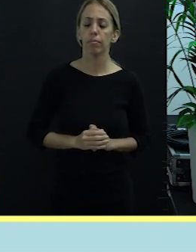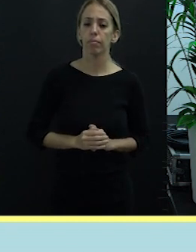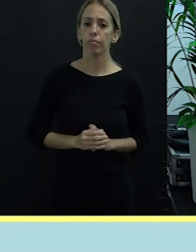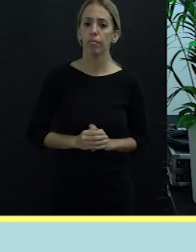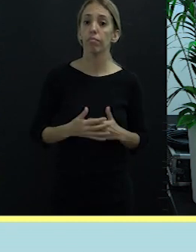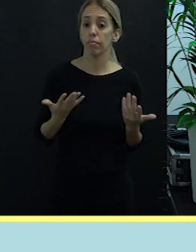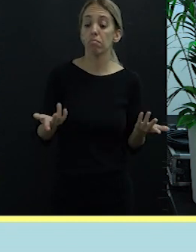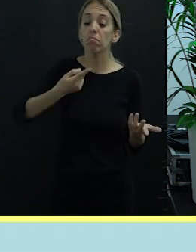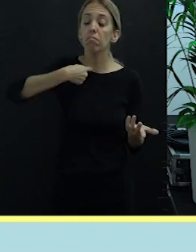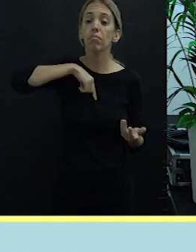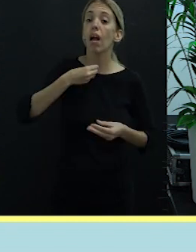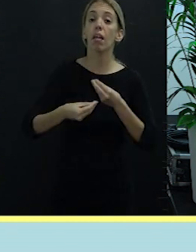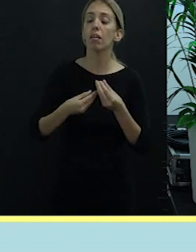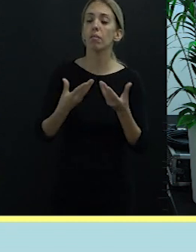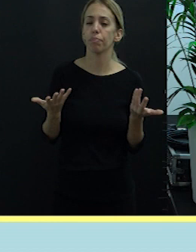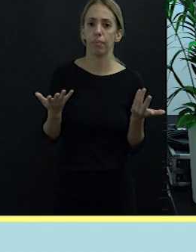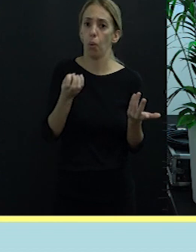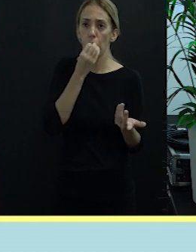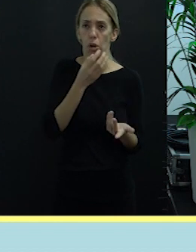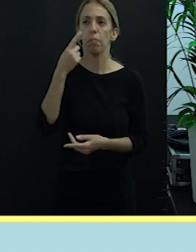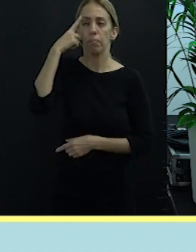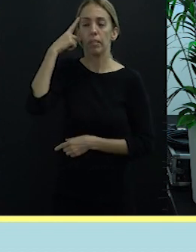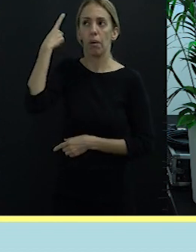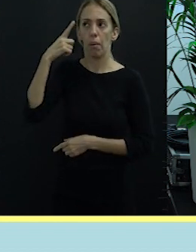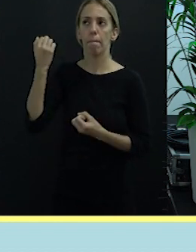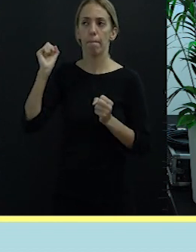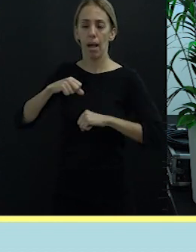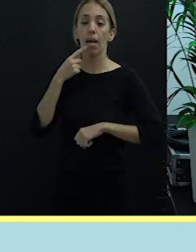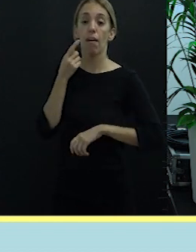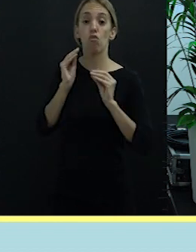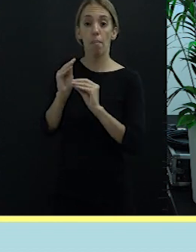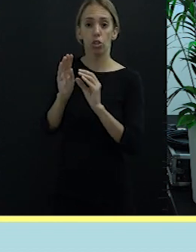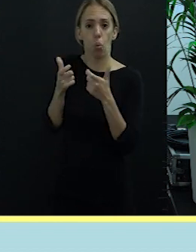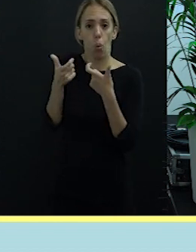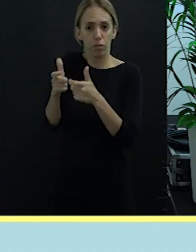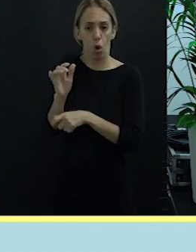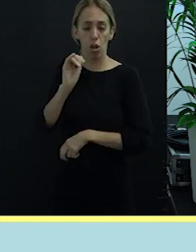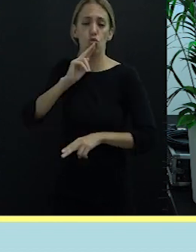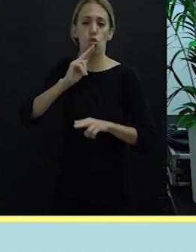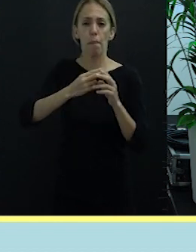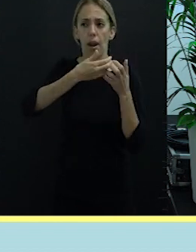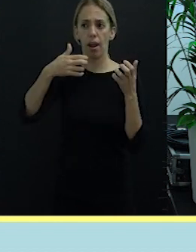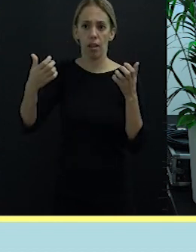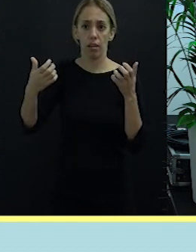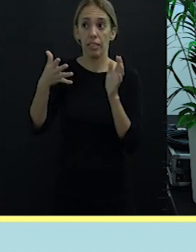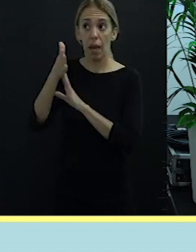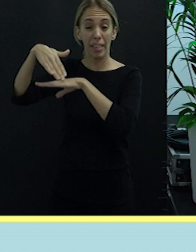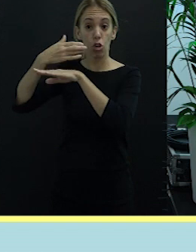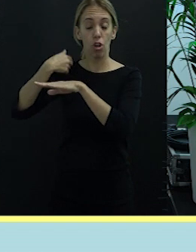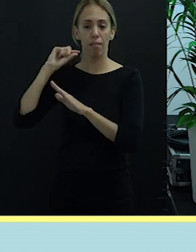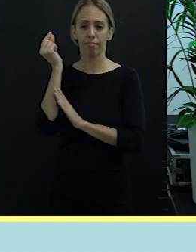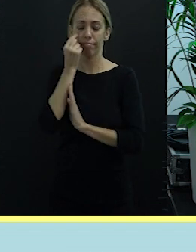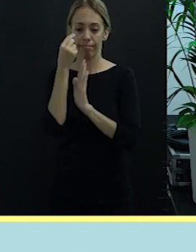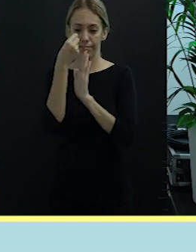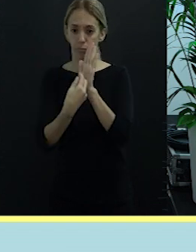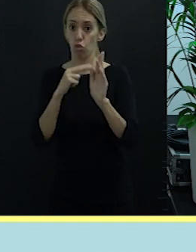Lo que hicimos nosotros fue, bueno, pues ya sabemos que hay una cualificación, que es la de... ya el Ministerio la tenía identificada, pero es